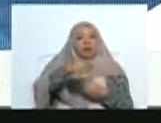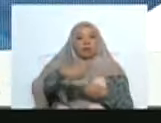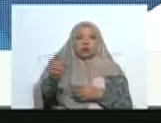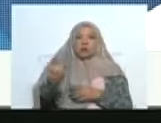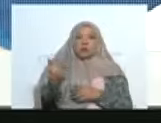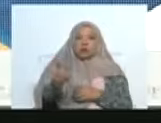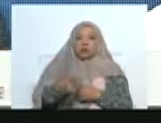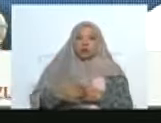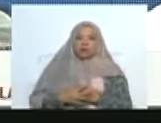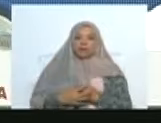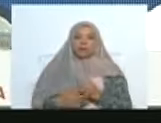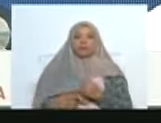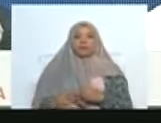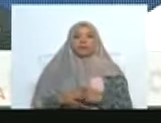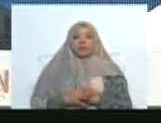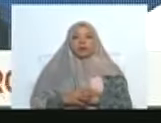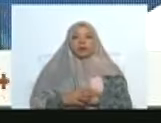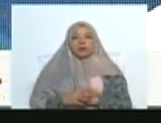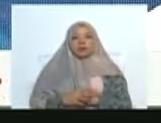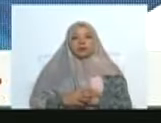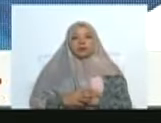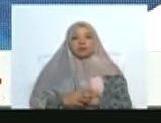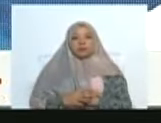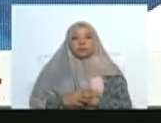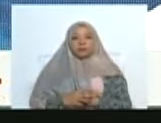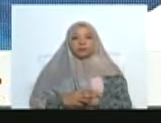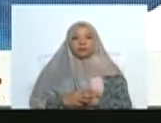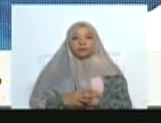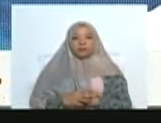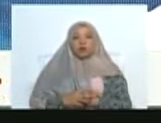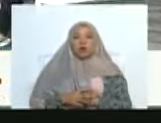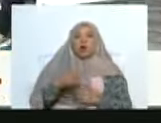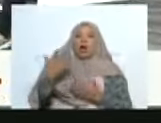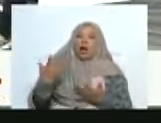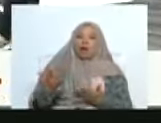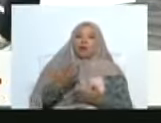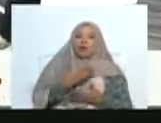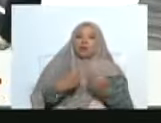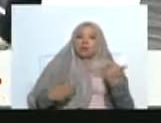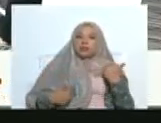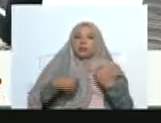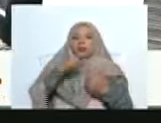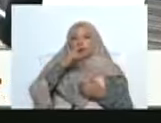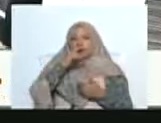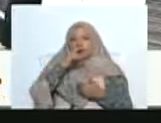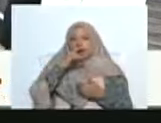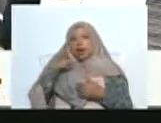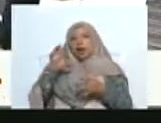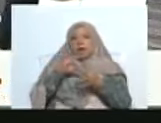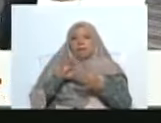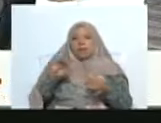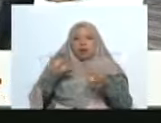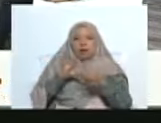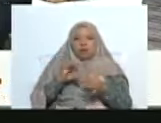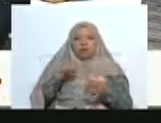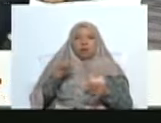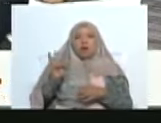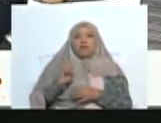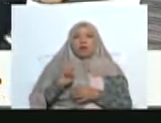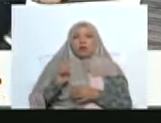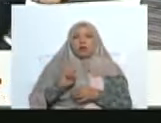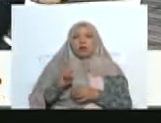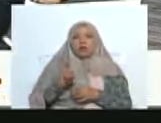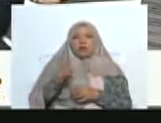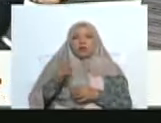Parte de esta radiografía, ministro, de lo que decía el presidente de la república, cuéntenos cómo ha sido en este 2024 en materia de turismo al escenario venezolano y venimos